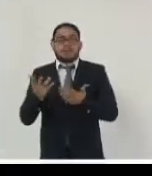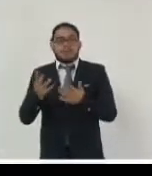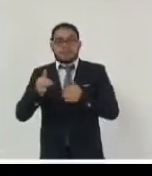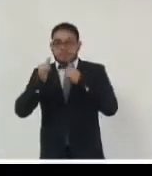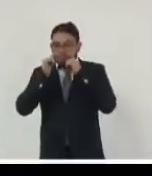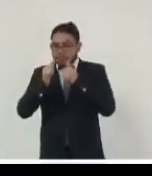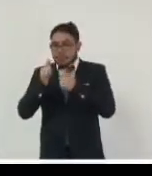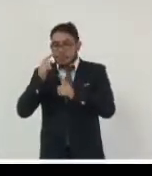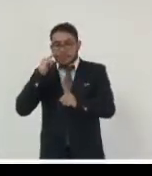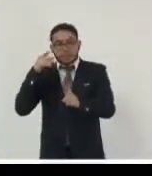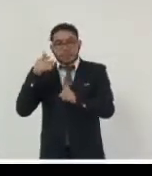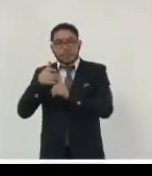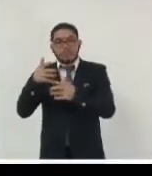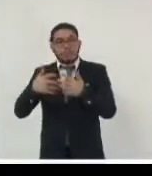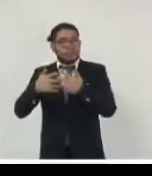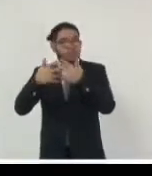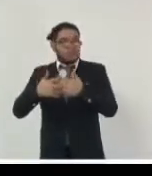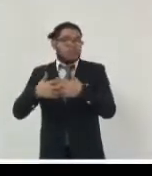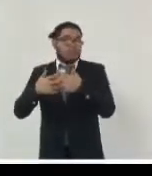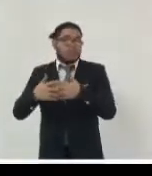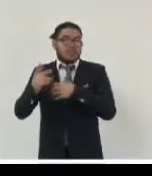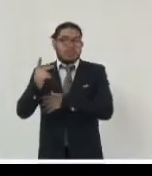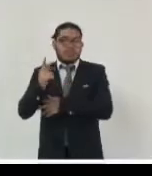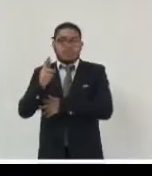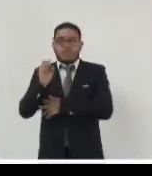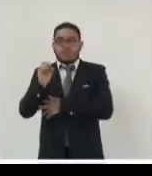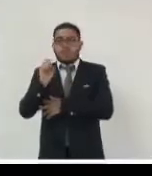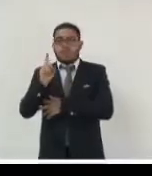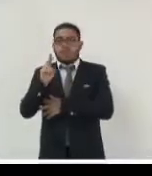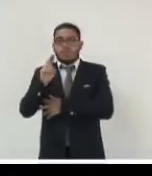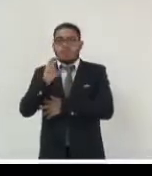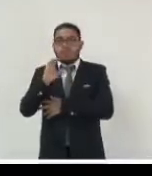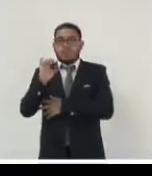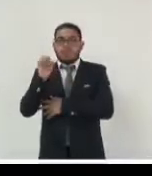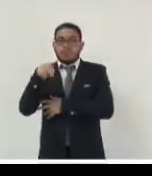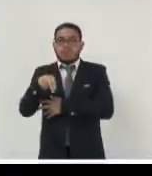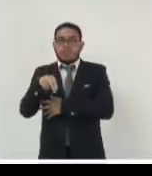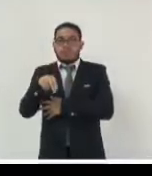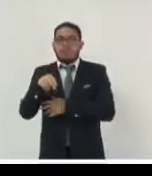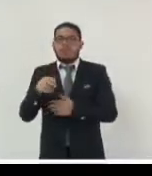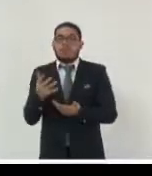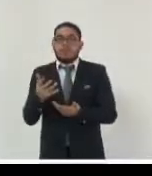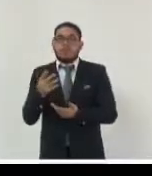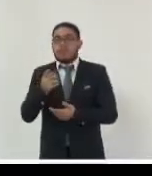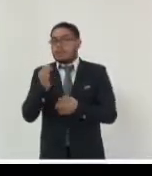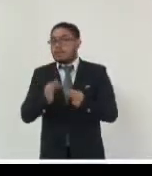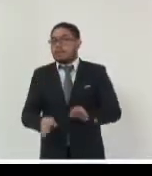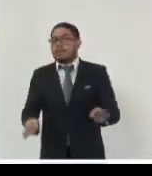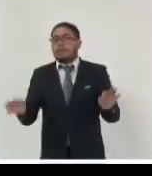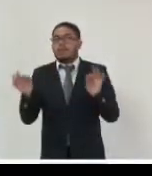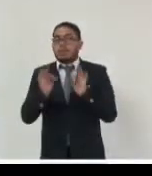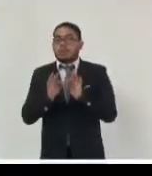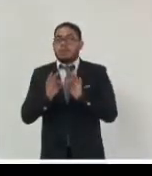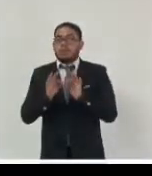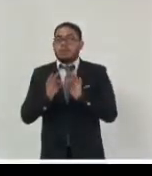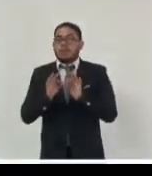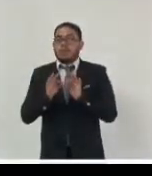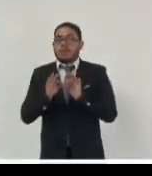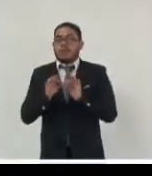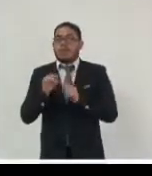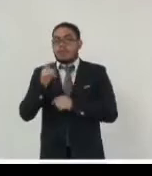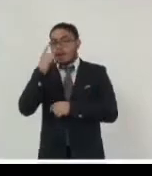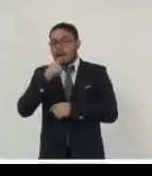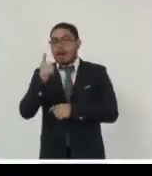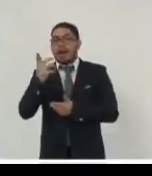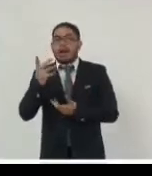conservación y de acceso en instancias de estos datos es fundamental para garantizar su autenticidad perdón